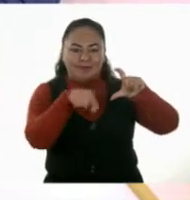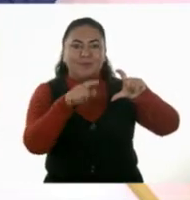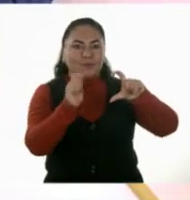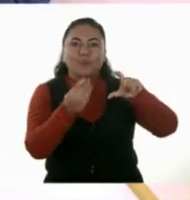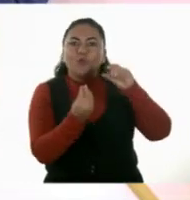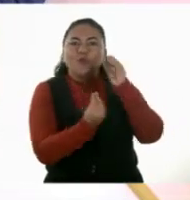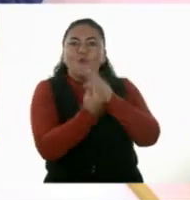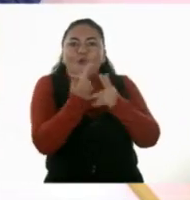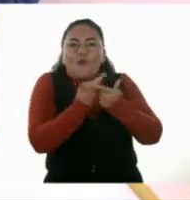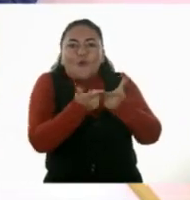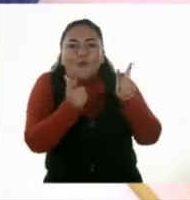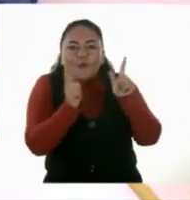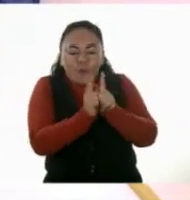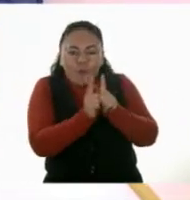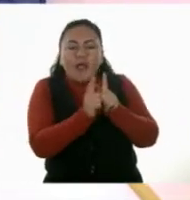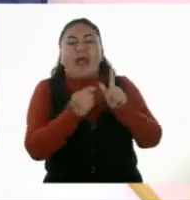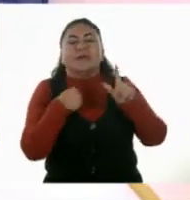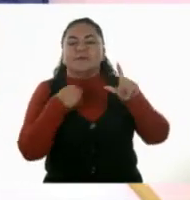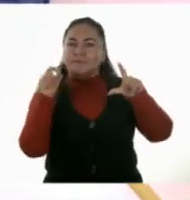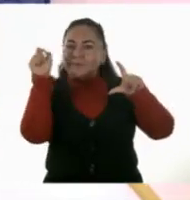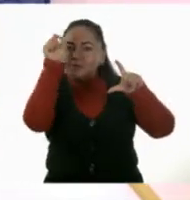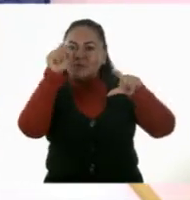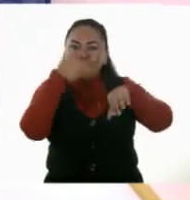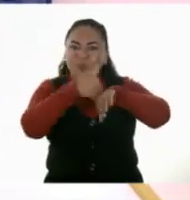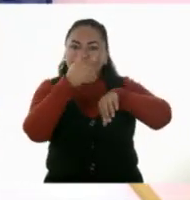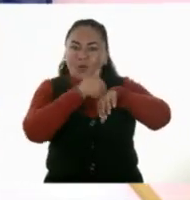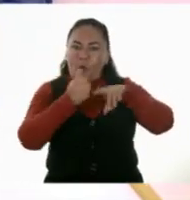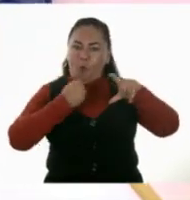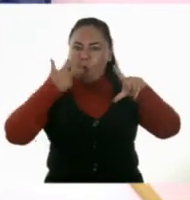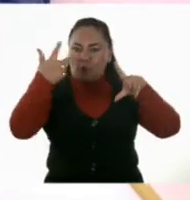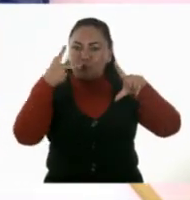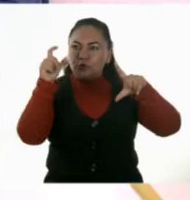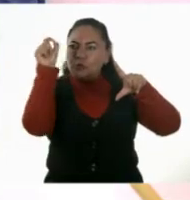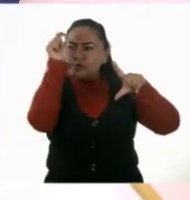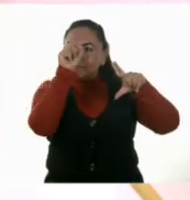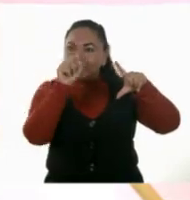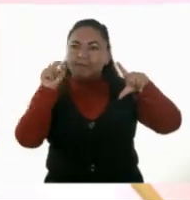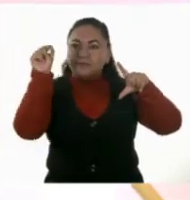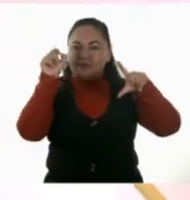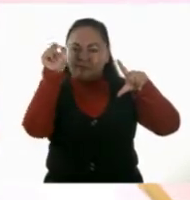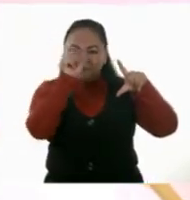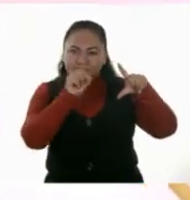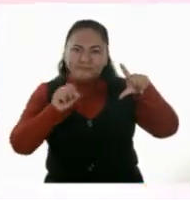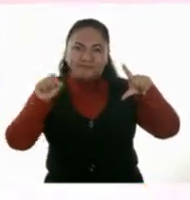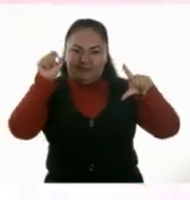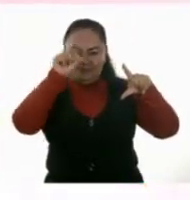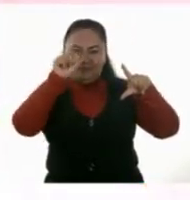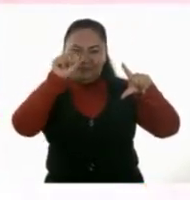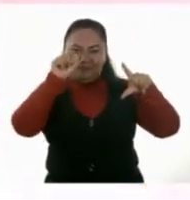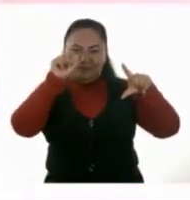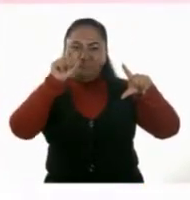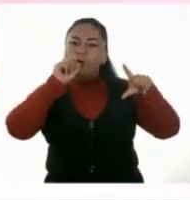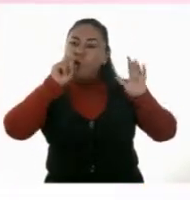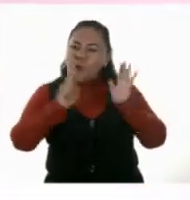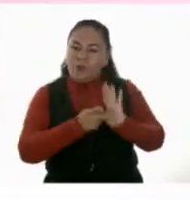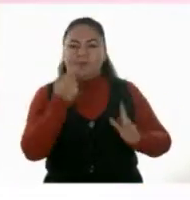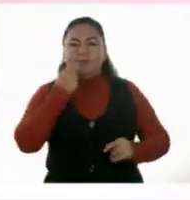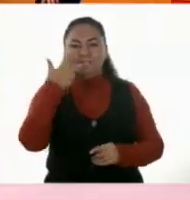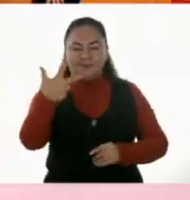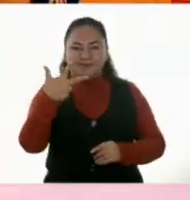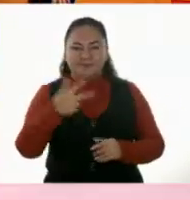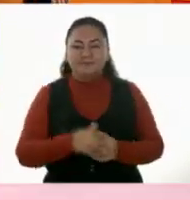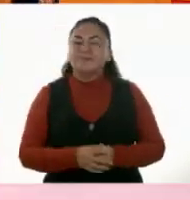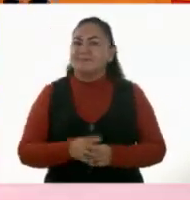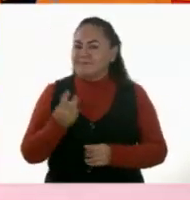y último grupo y le colocamos también el número de fichas que tiene, que es, de nuevo, el ocho. El